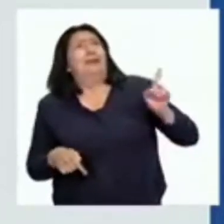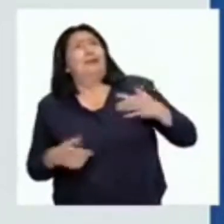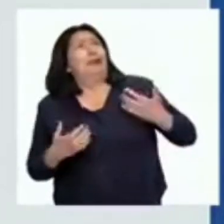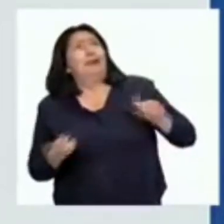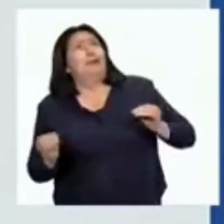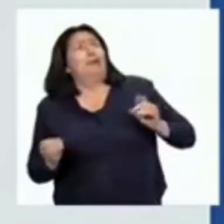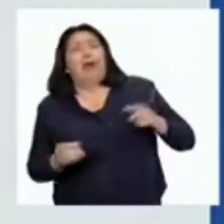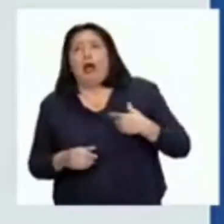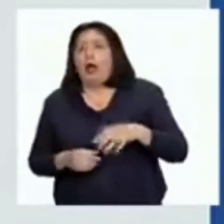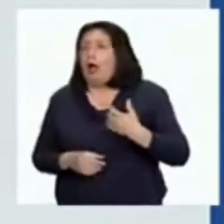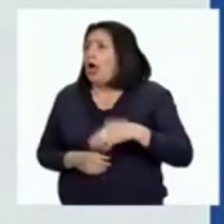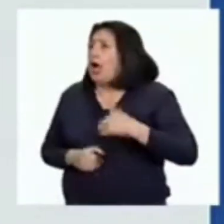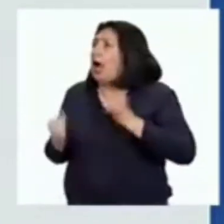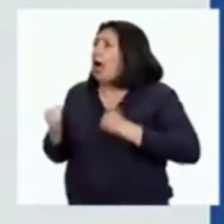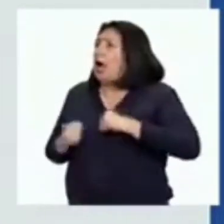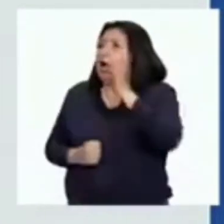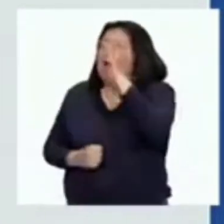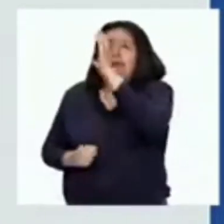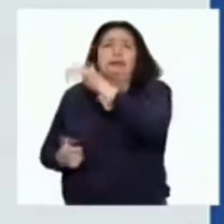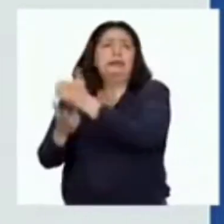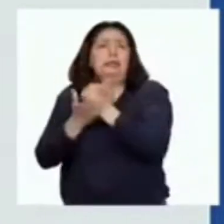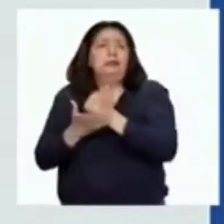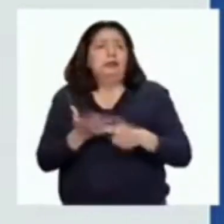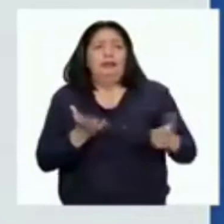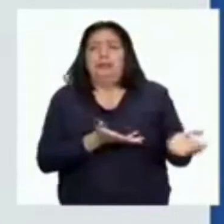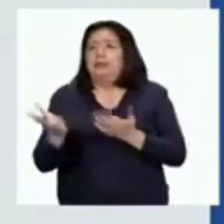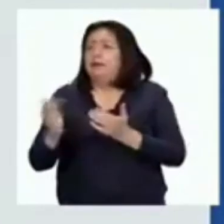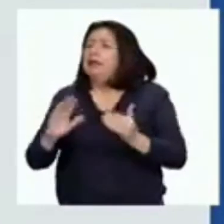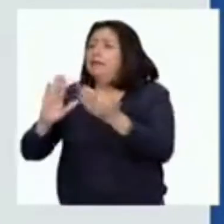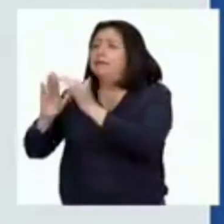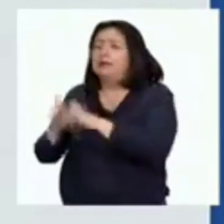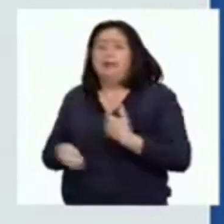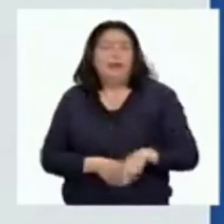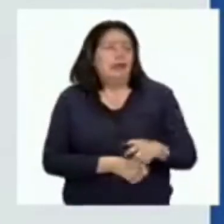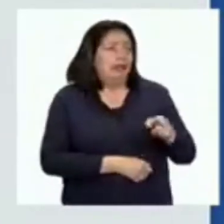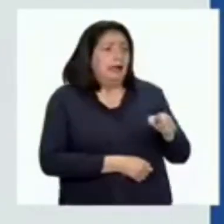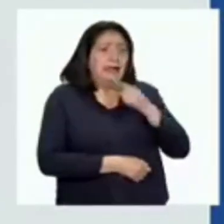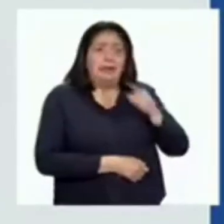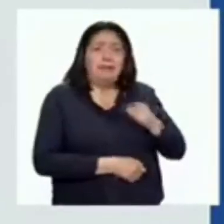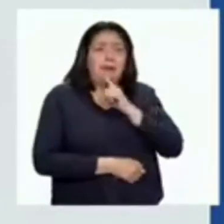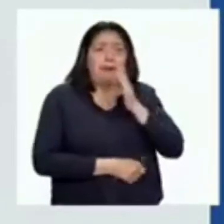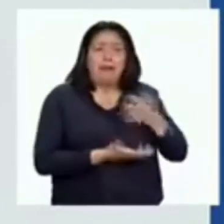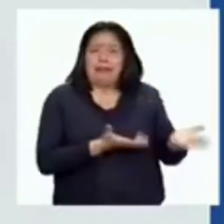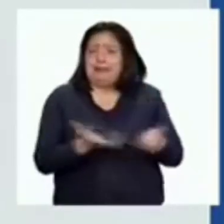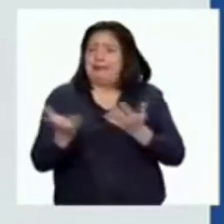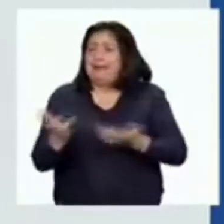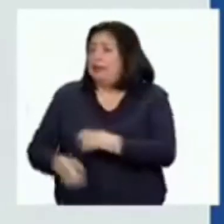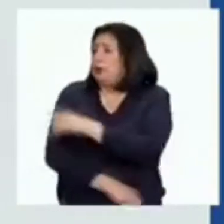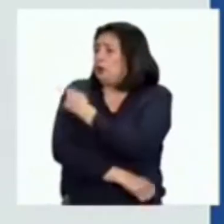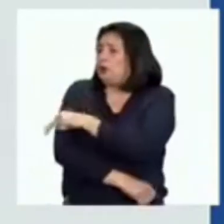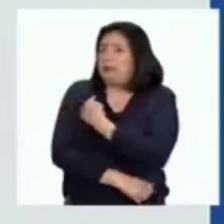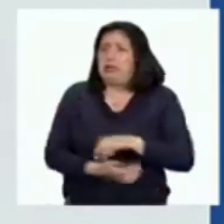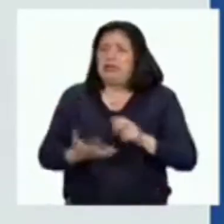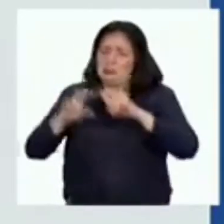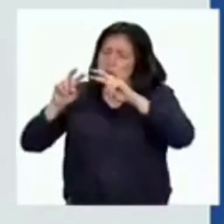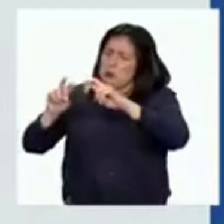Nora buscó ayuda para trasladar a Pedro al pueblo. Ella y sus padres lo trasladaron al hospital, donde pudieron